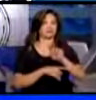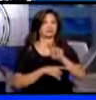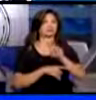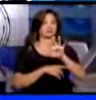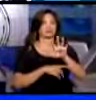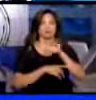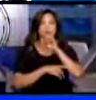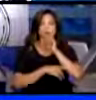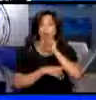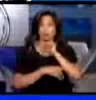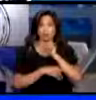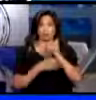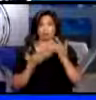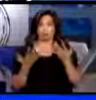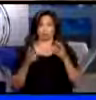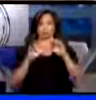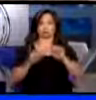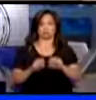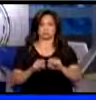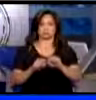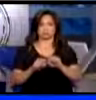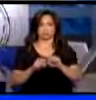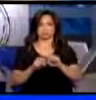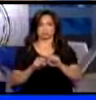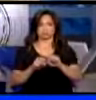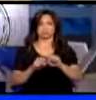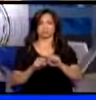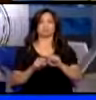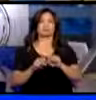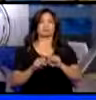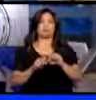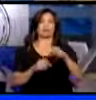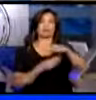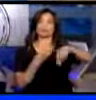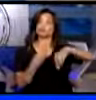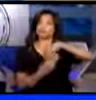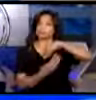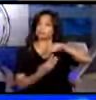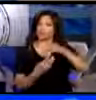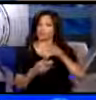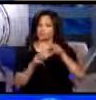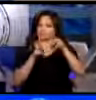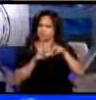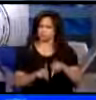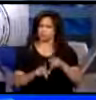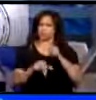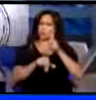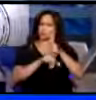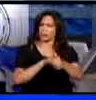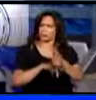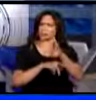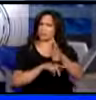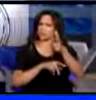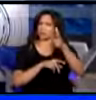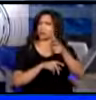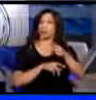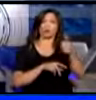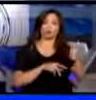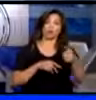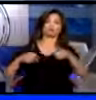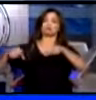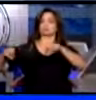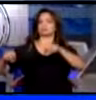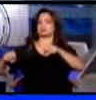años, quien se encuentra apresado en el destacamento Felicidad de los Mina, fue la persona que propinó el disparo o si en cambio iba